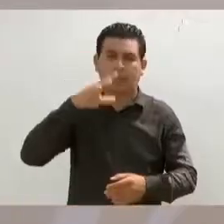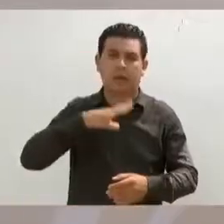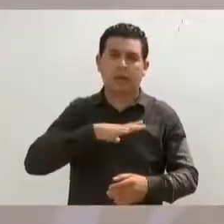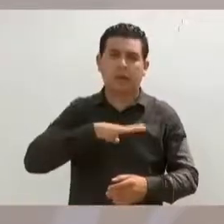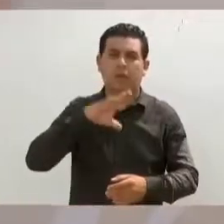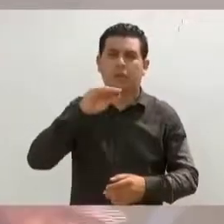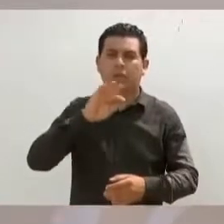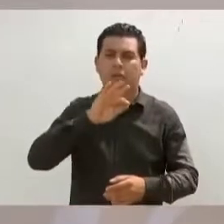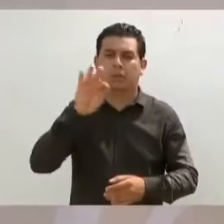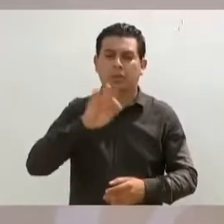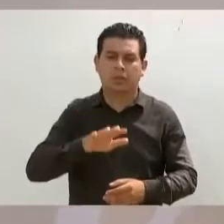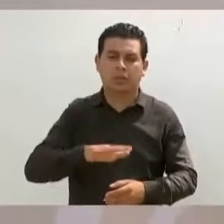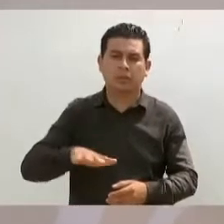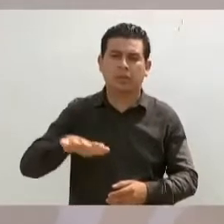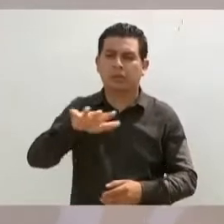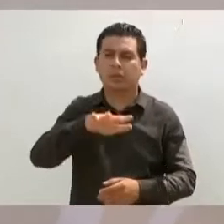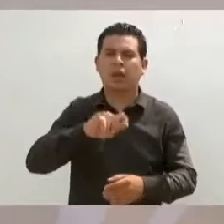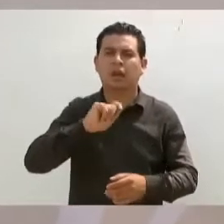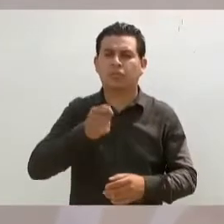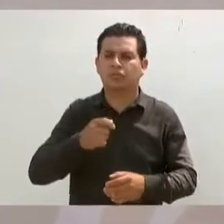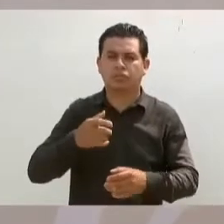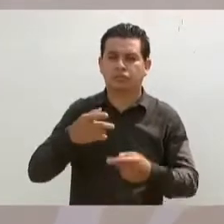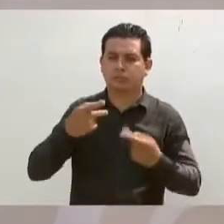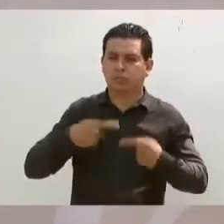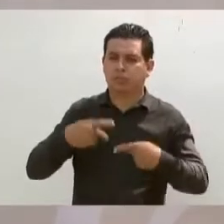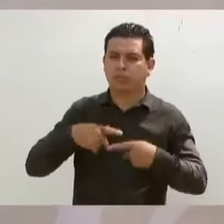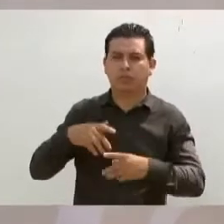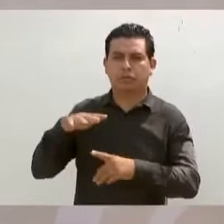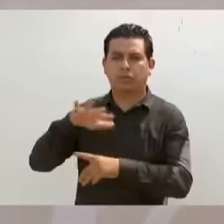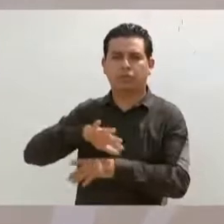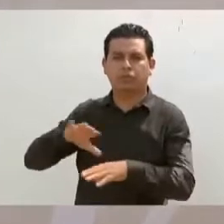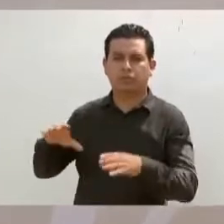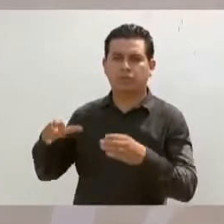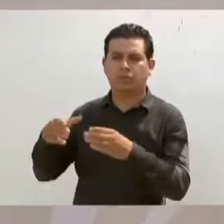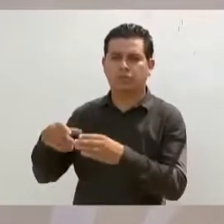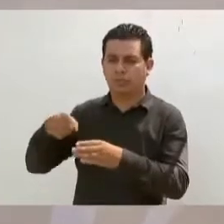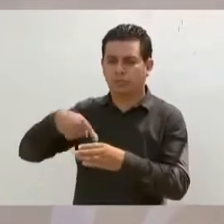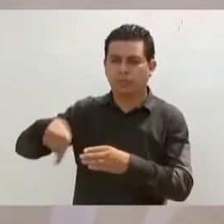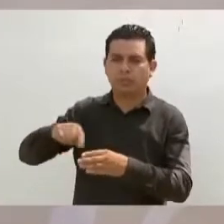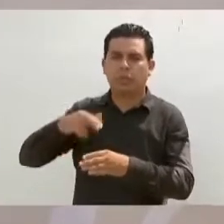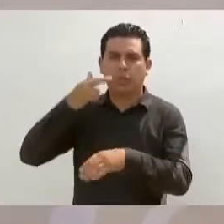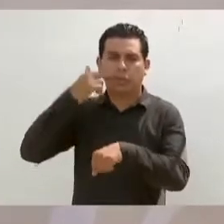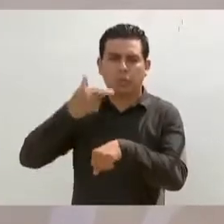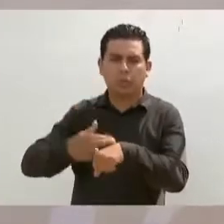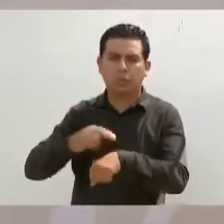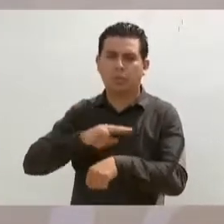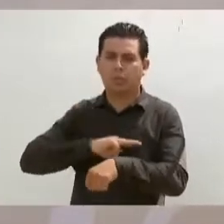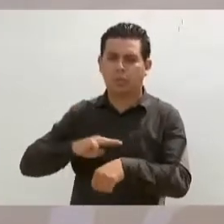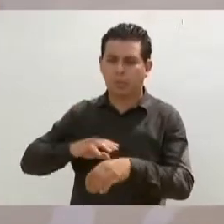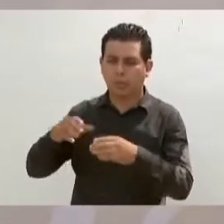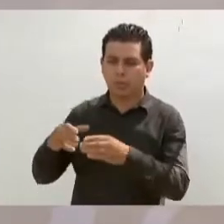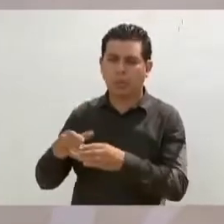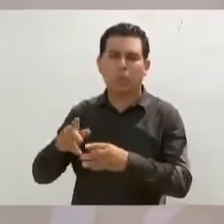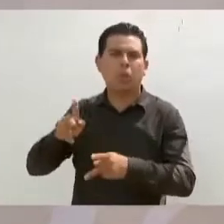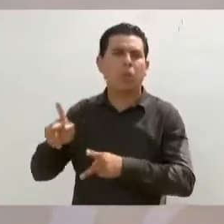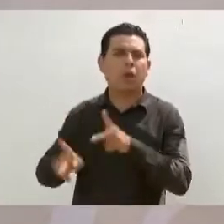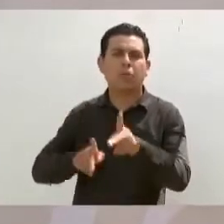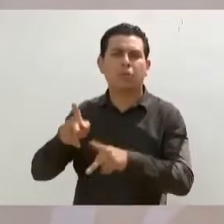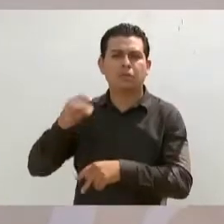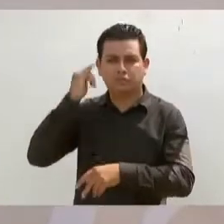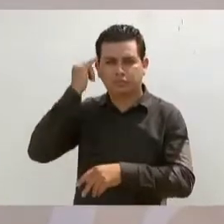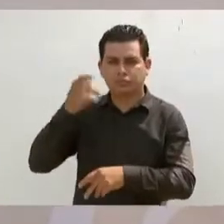tierra, tierra social. Es decir, ejido o tierra comunal.